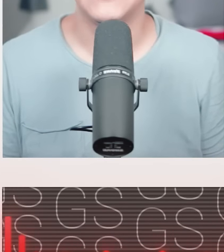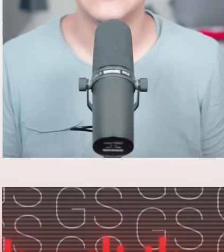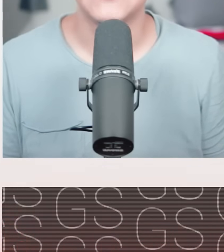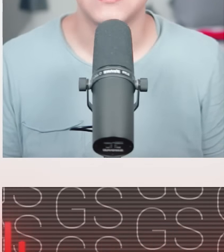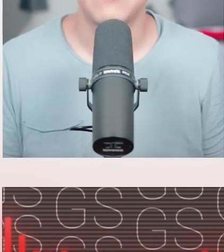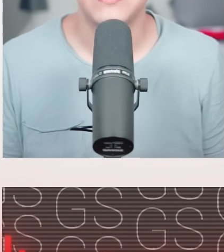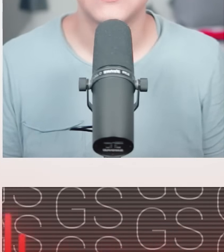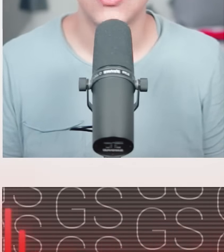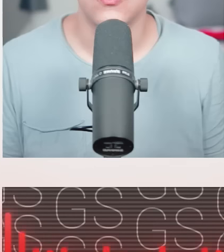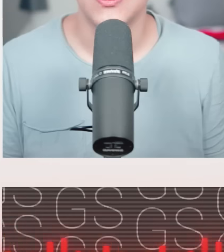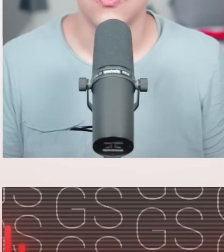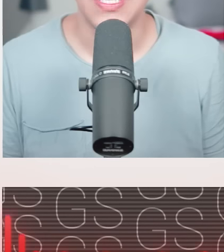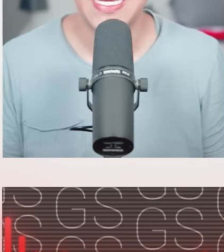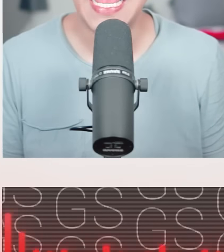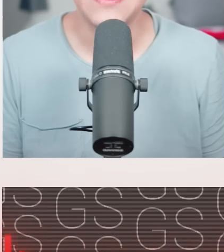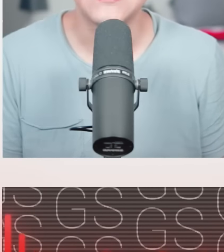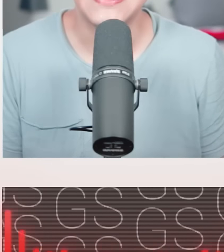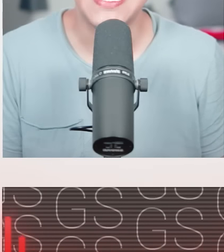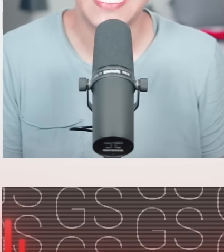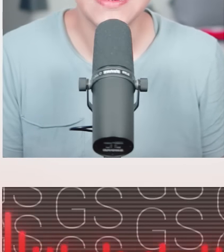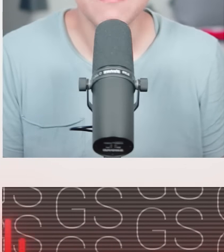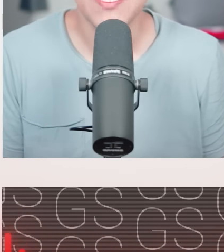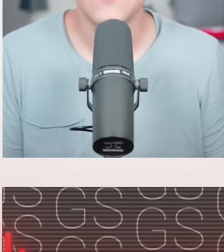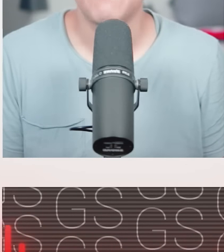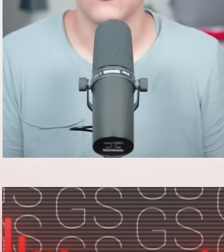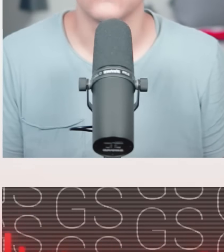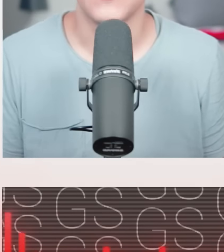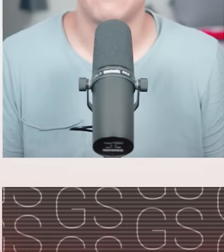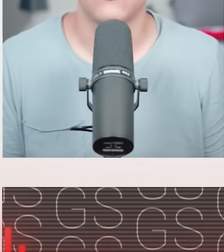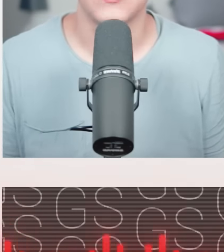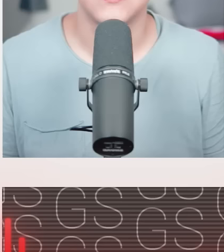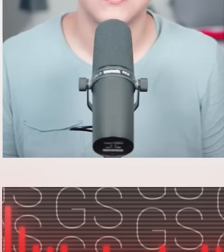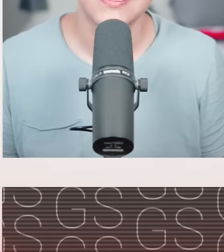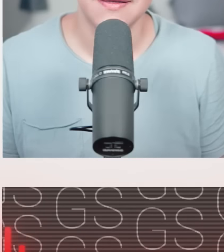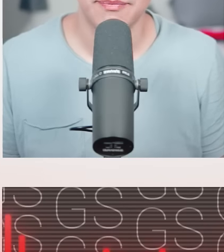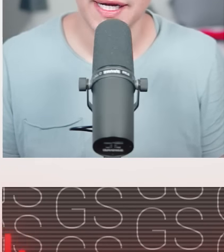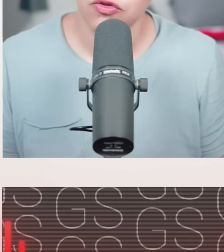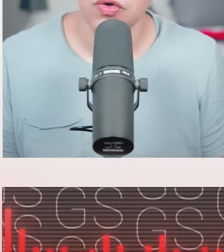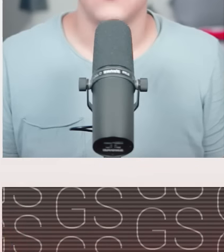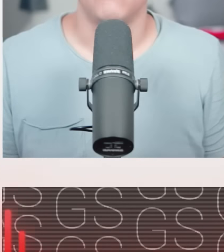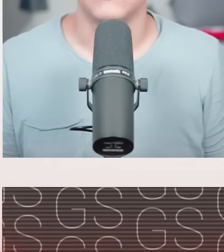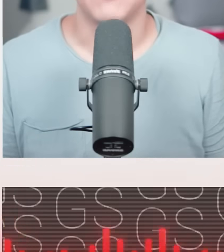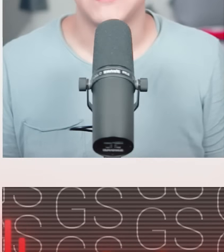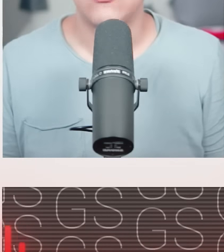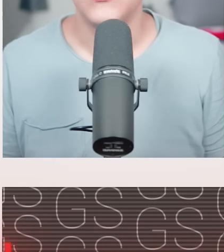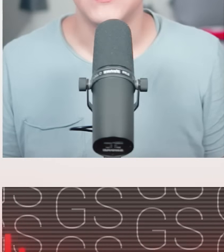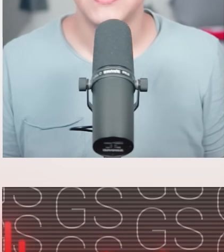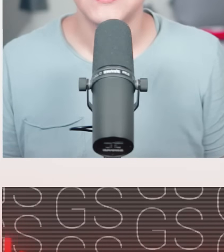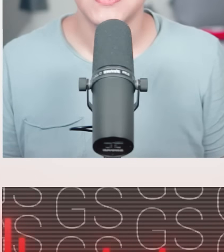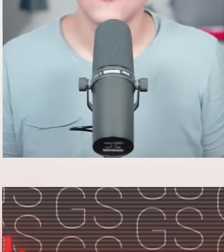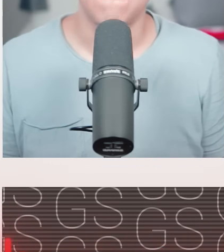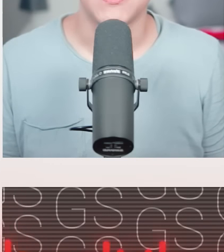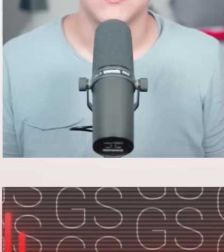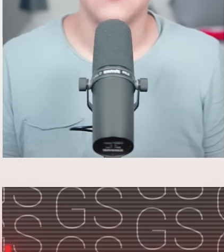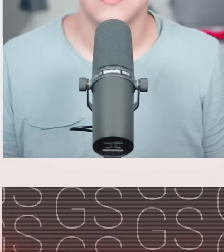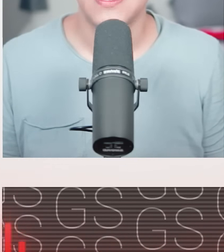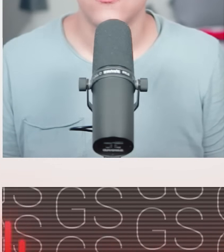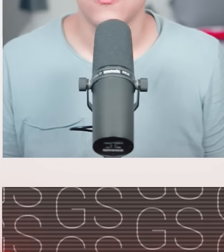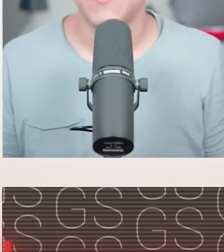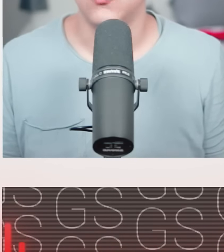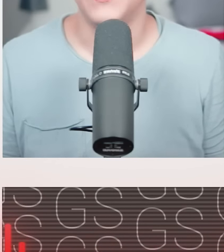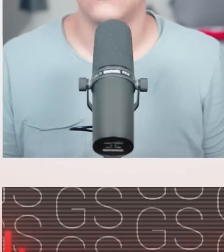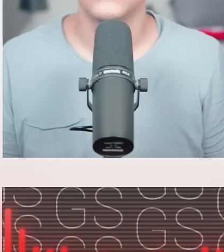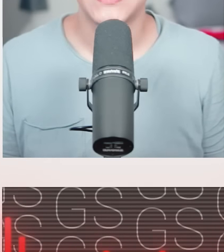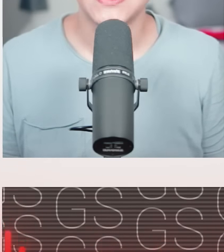proteger al sistema eléctrico nacional ante la gran demanda producida por las altas temperaturas, pues pasaron diez días con bastante